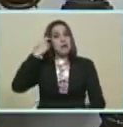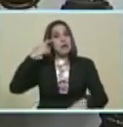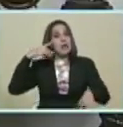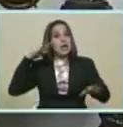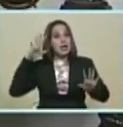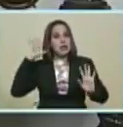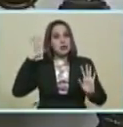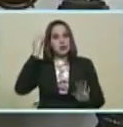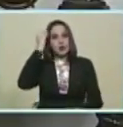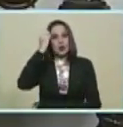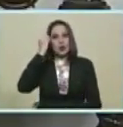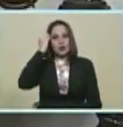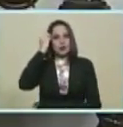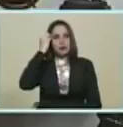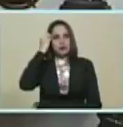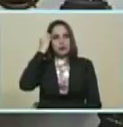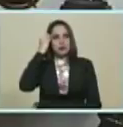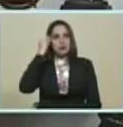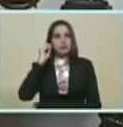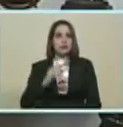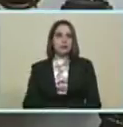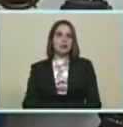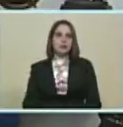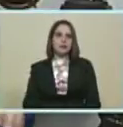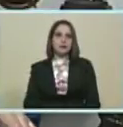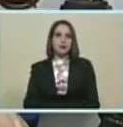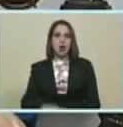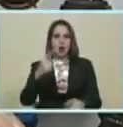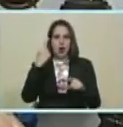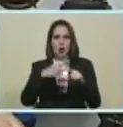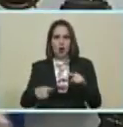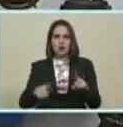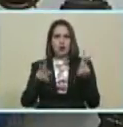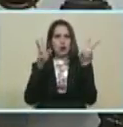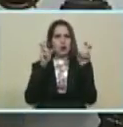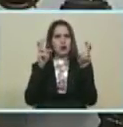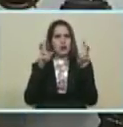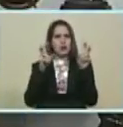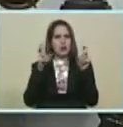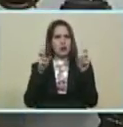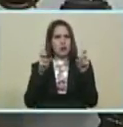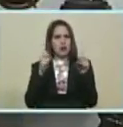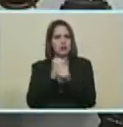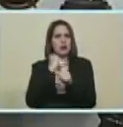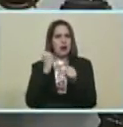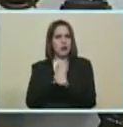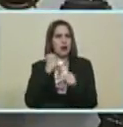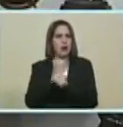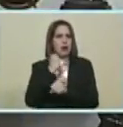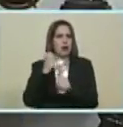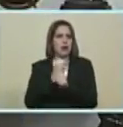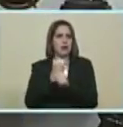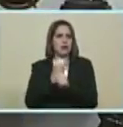Bueno compañero Tenemos otros temas Hemos estado Trabajando